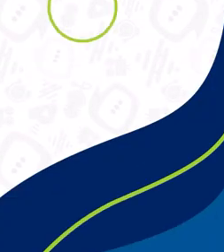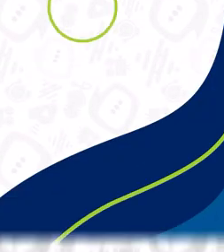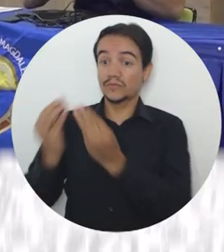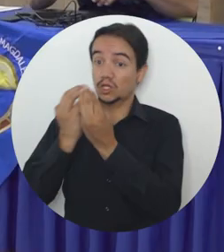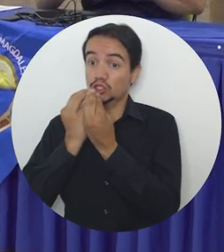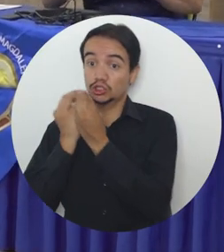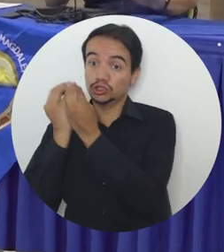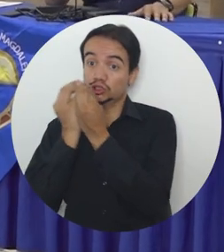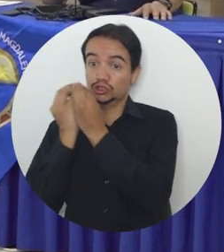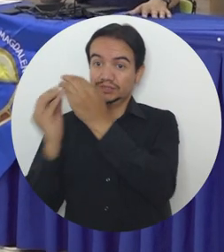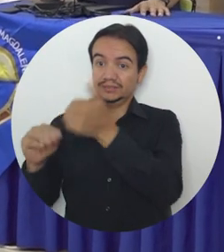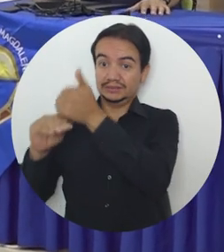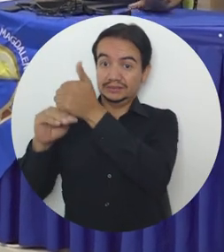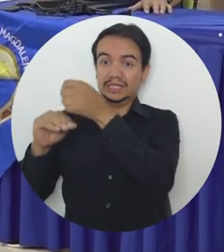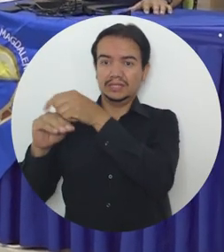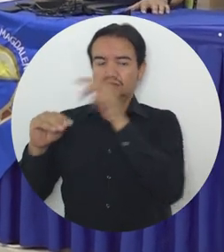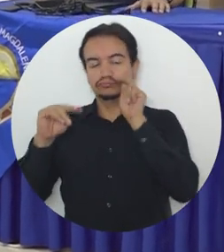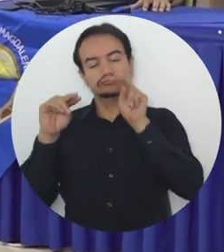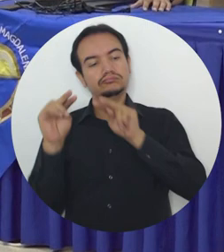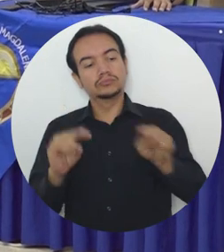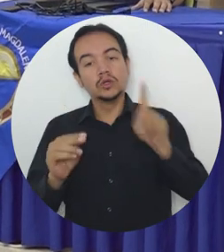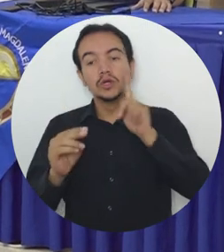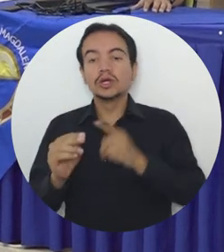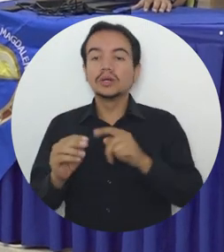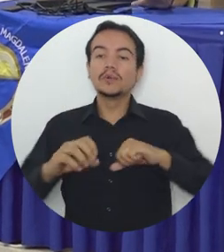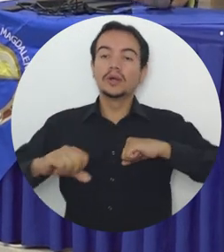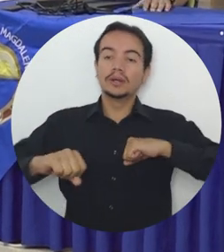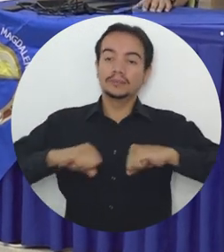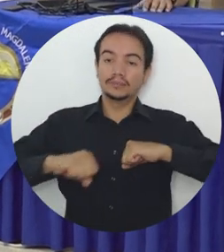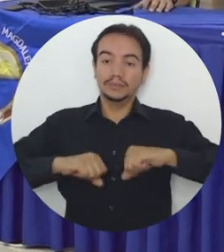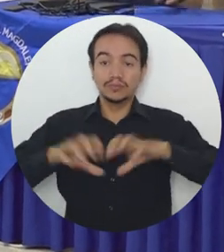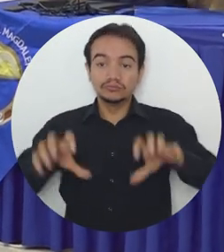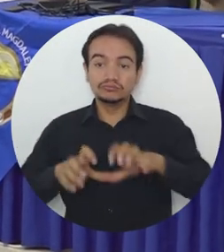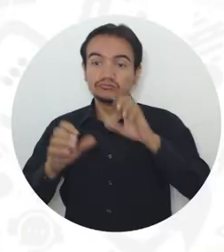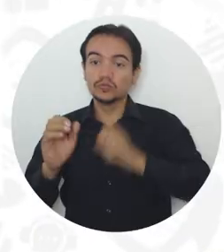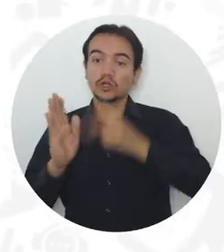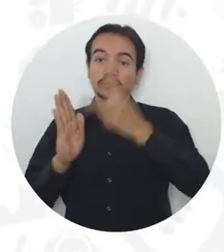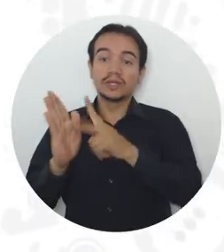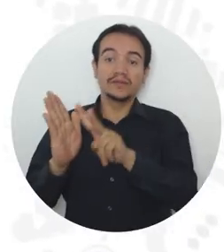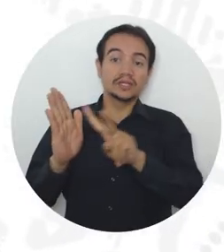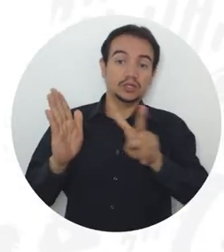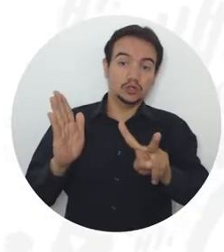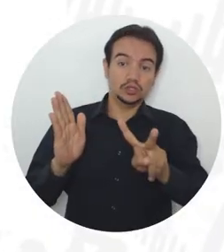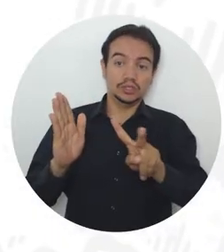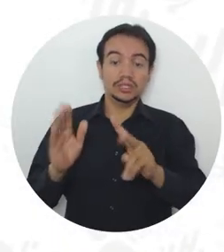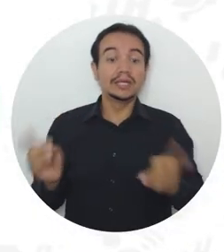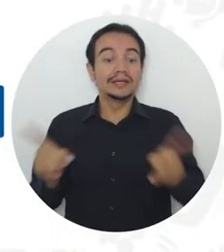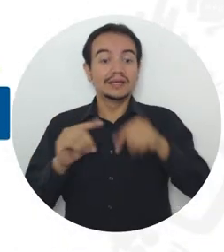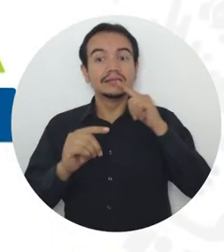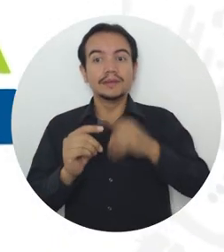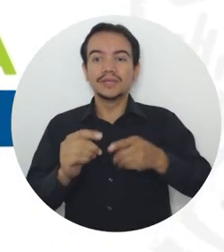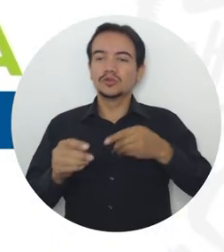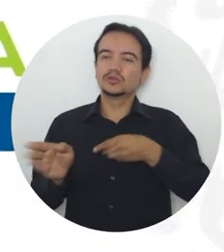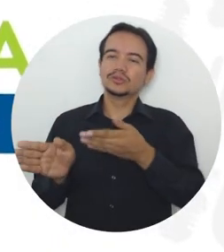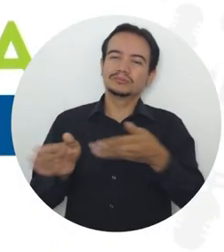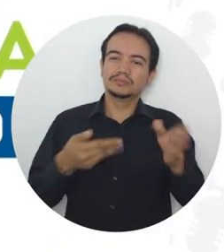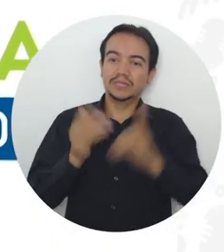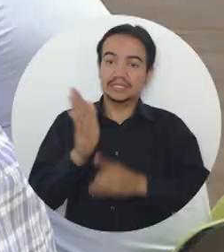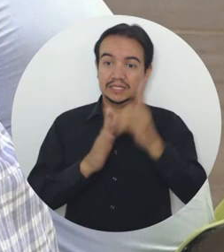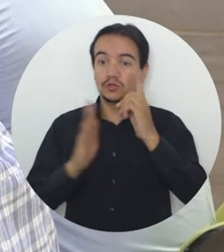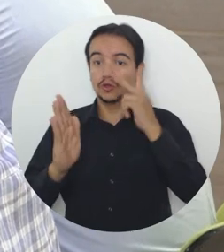El máximo órgano de Unimagdalena conoció el cumplimiento del Plan de Acción 2022 y los avances del Plan de Desarrollo 2020